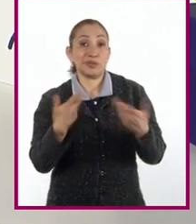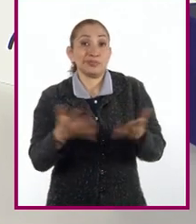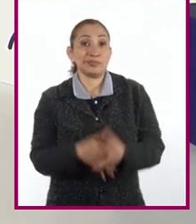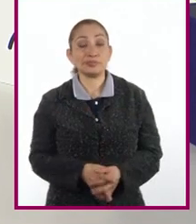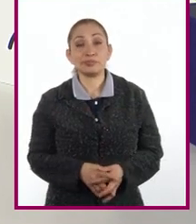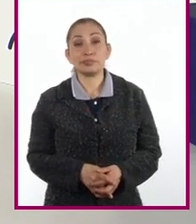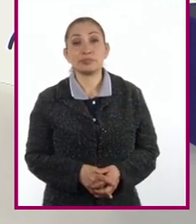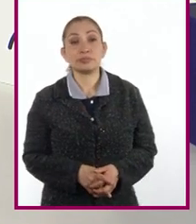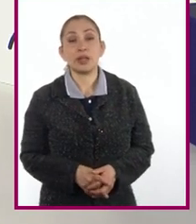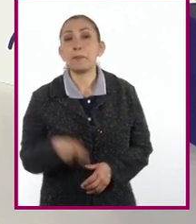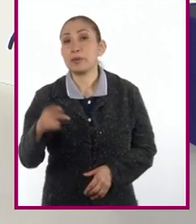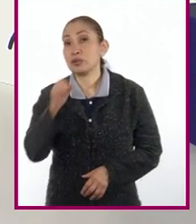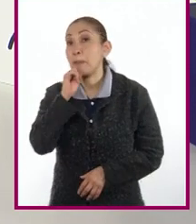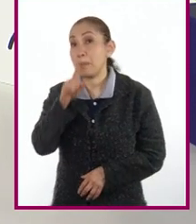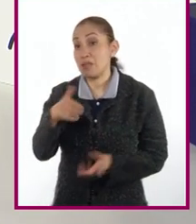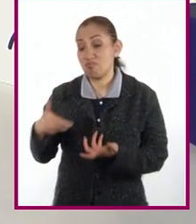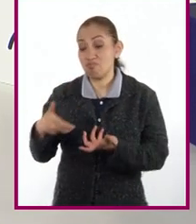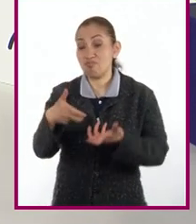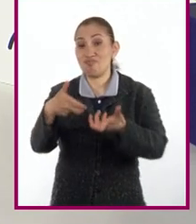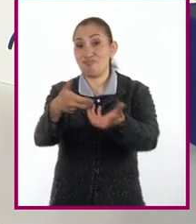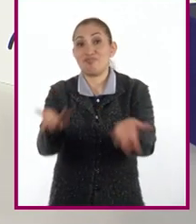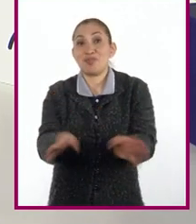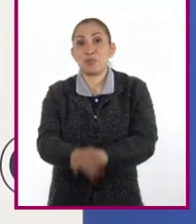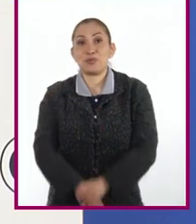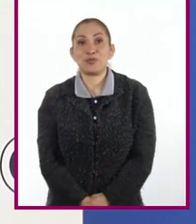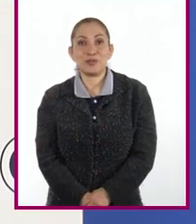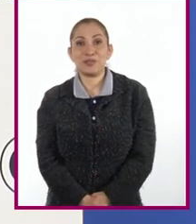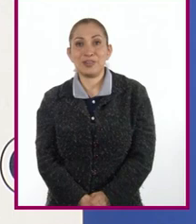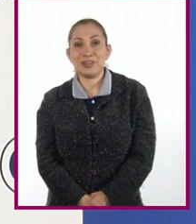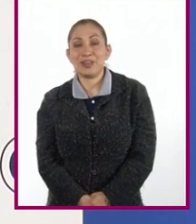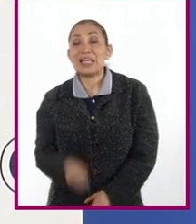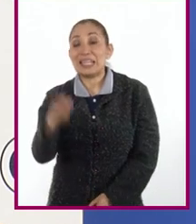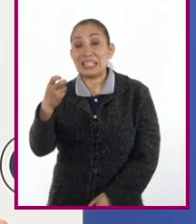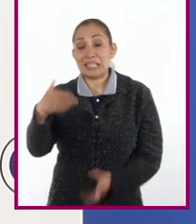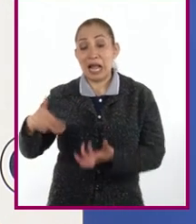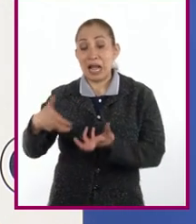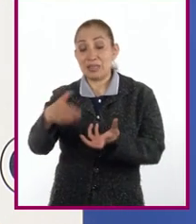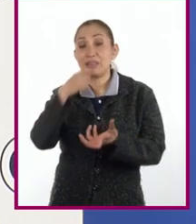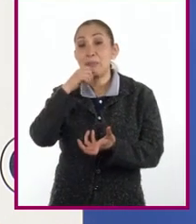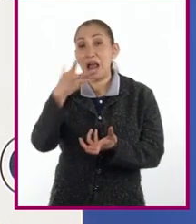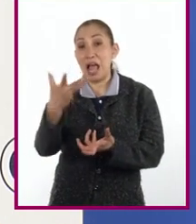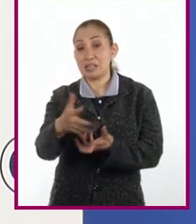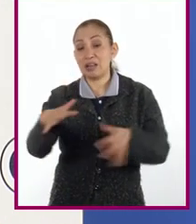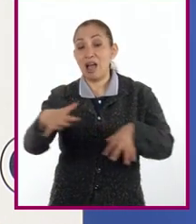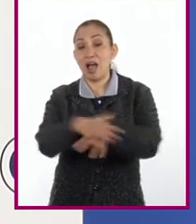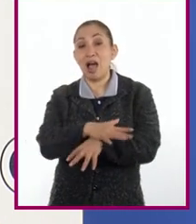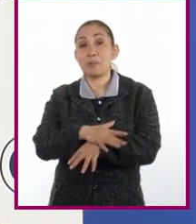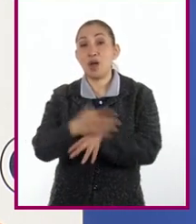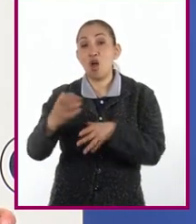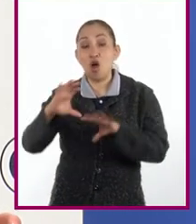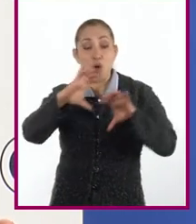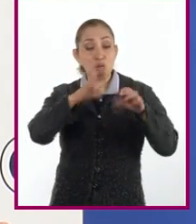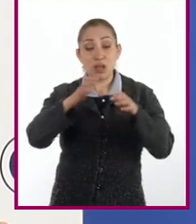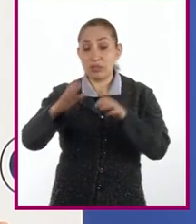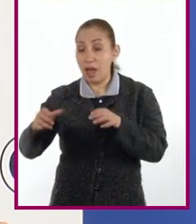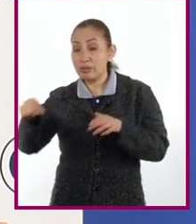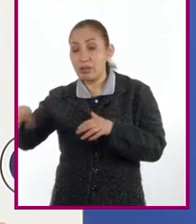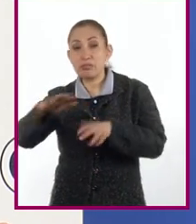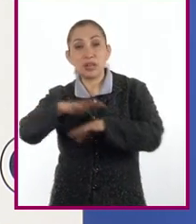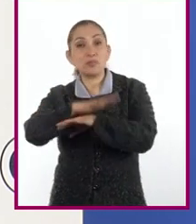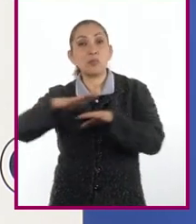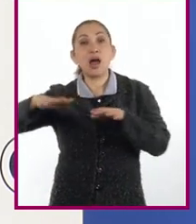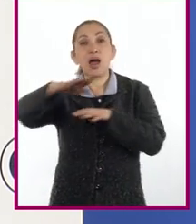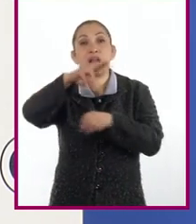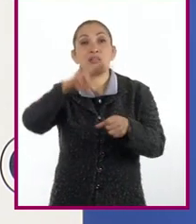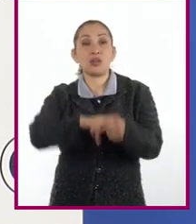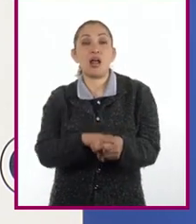Pero también las carreteras, Enrique. Estas también generan cambios en las comunidades y transforman la